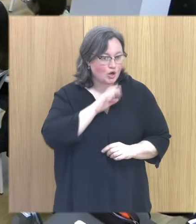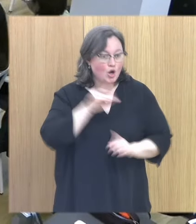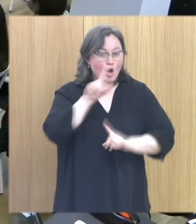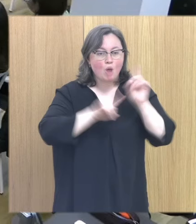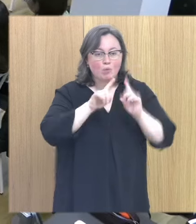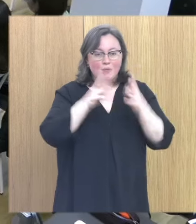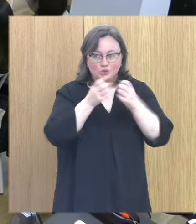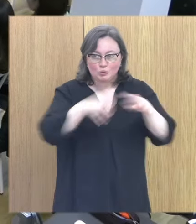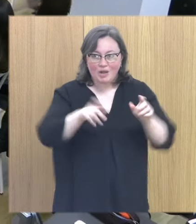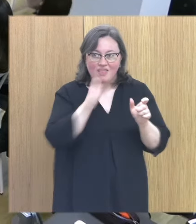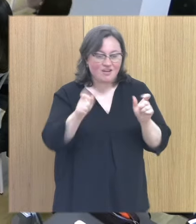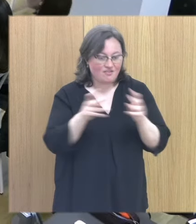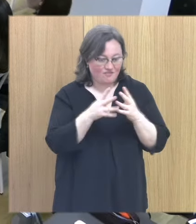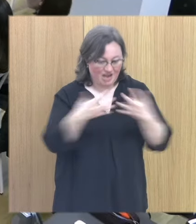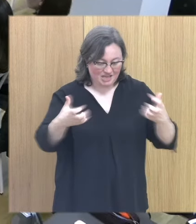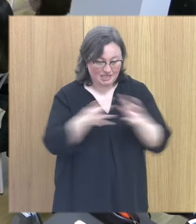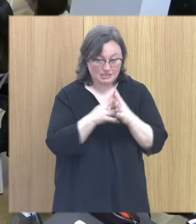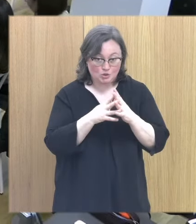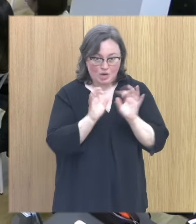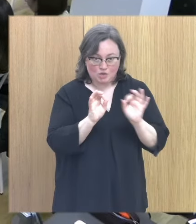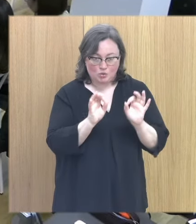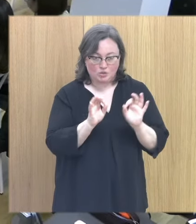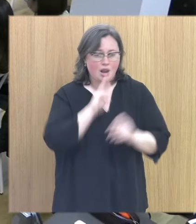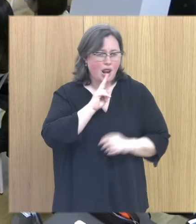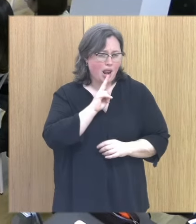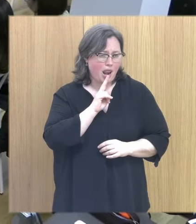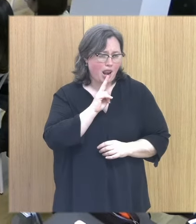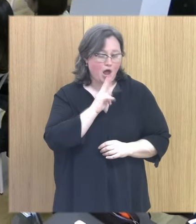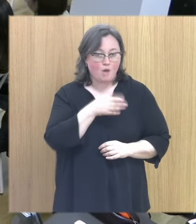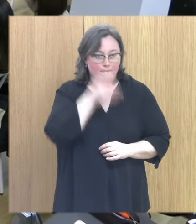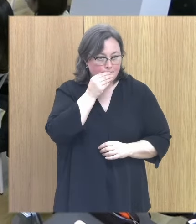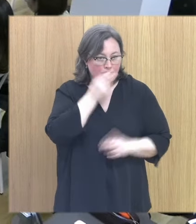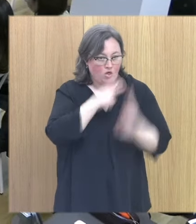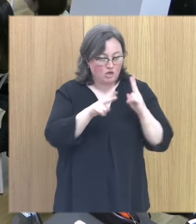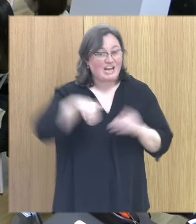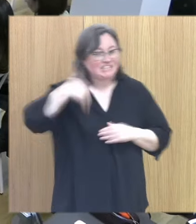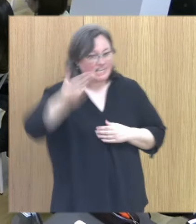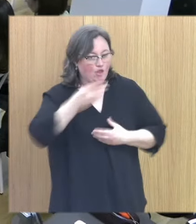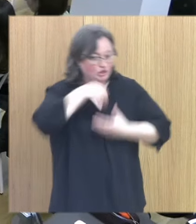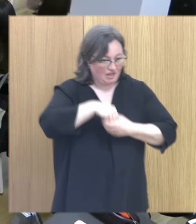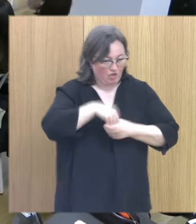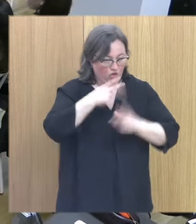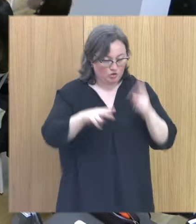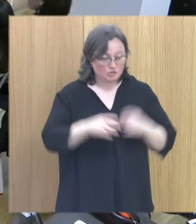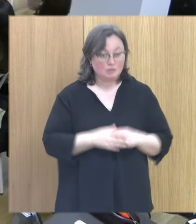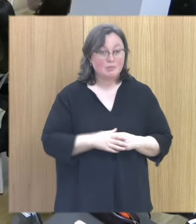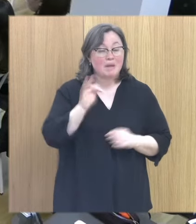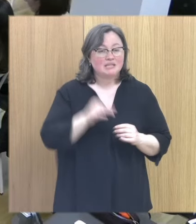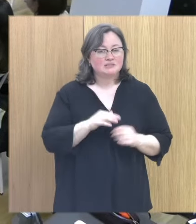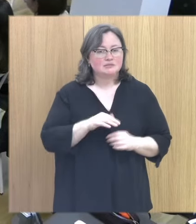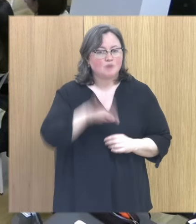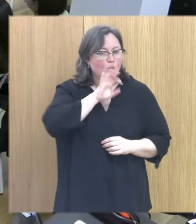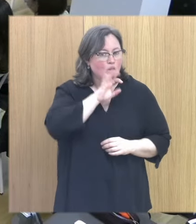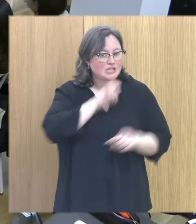para estructurar las frases no es solo la verborrea o el mutismo que serían externalización o internalización hay una cuestión